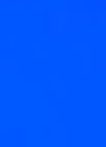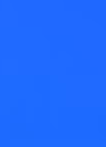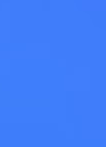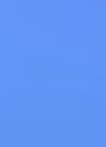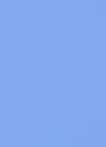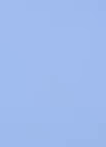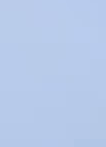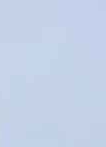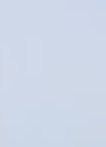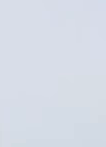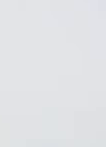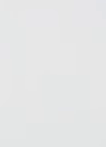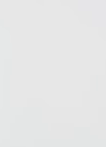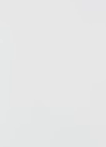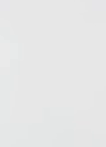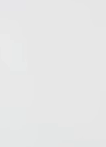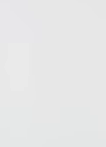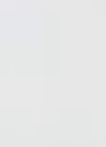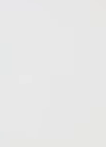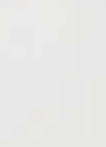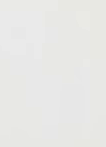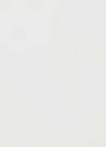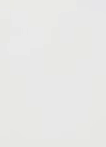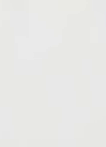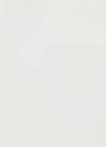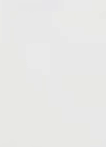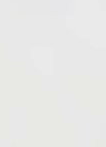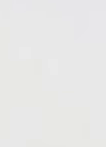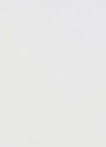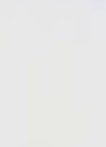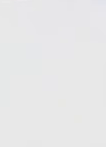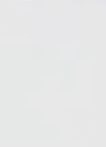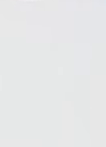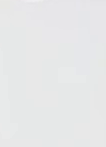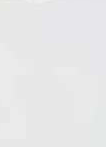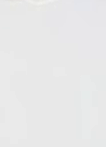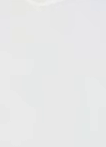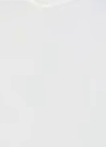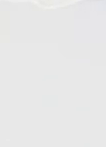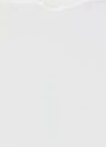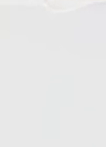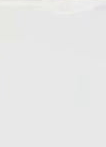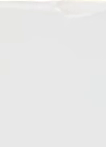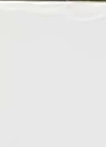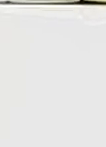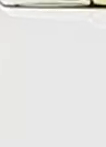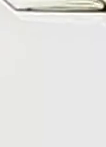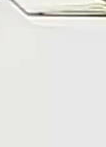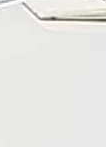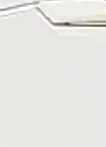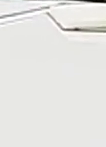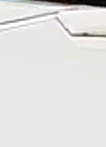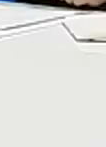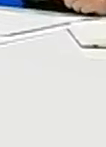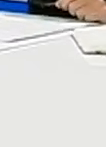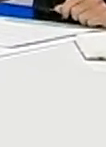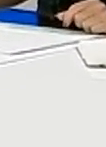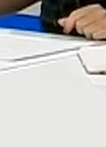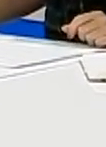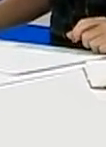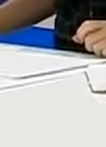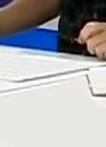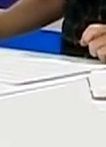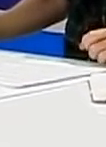congresista de la izquierda, precisamente aquí acompañándonos. Y quería preguntarle, la noticia de la que